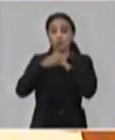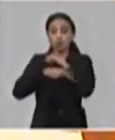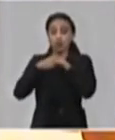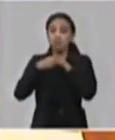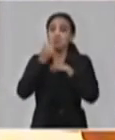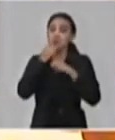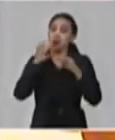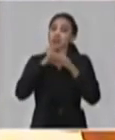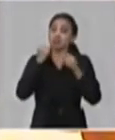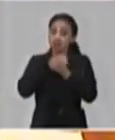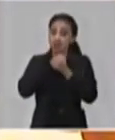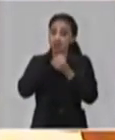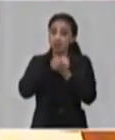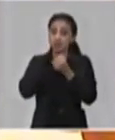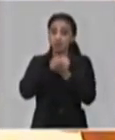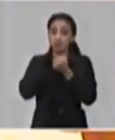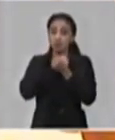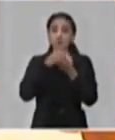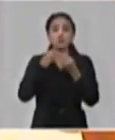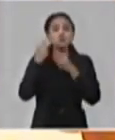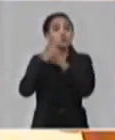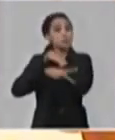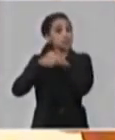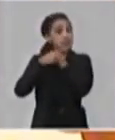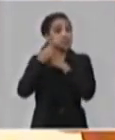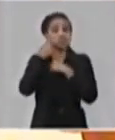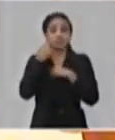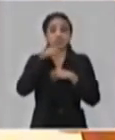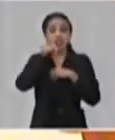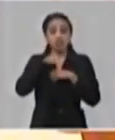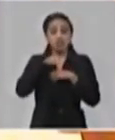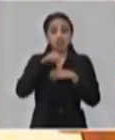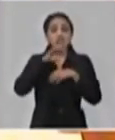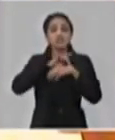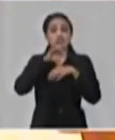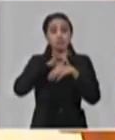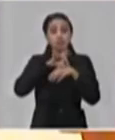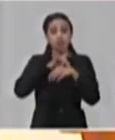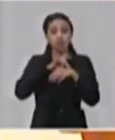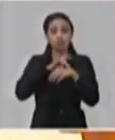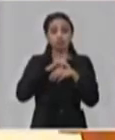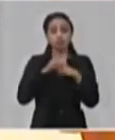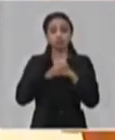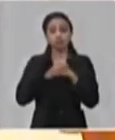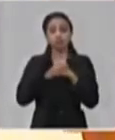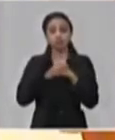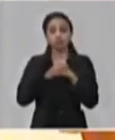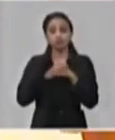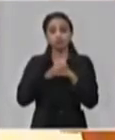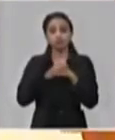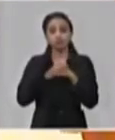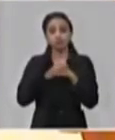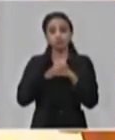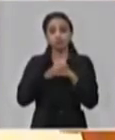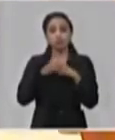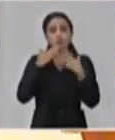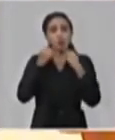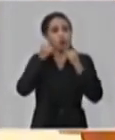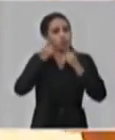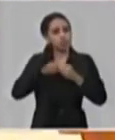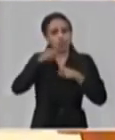son muchos los países donde está presente la enfermedad y haciéndolo, es decir, limitándolo,